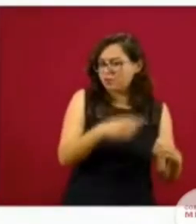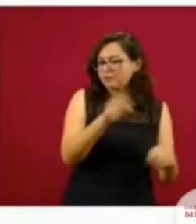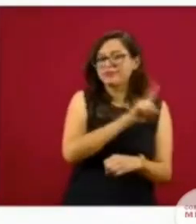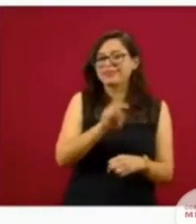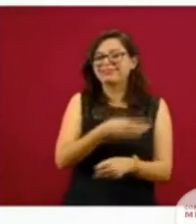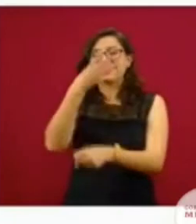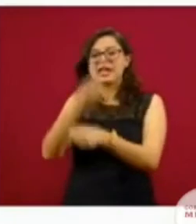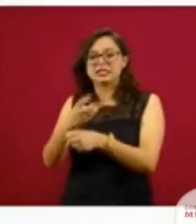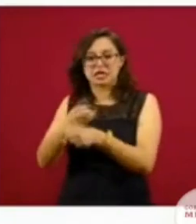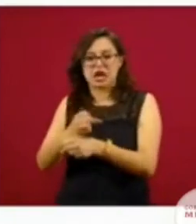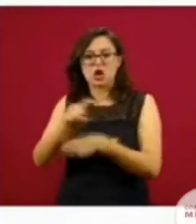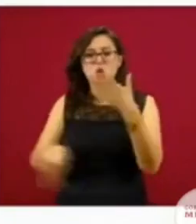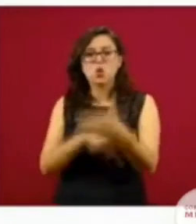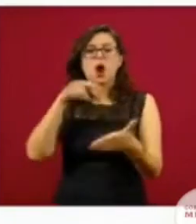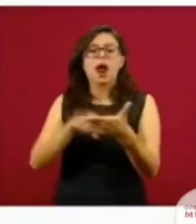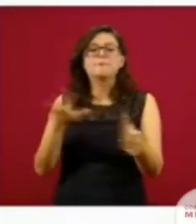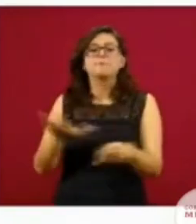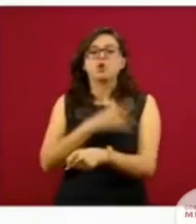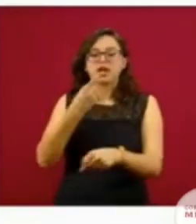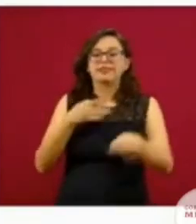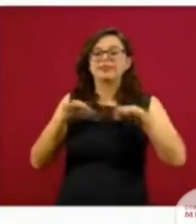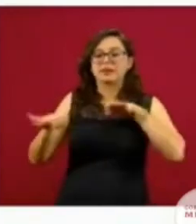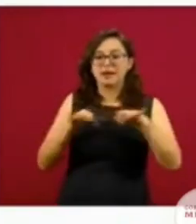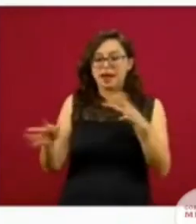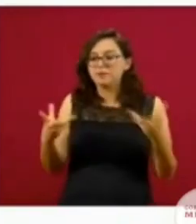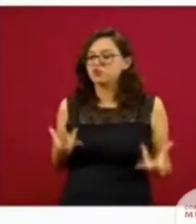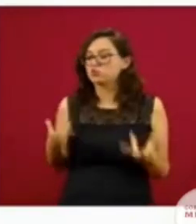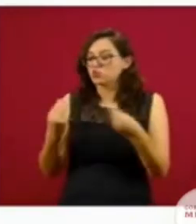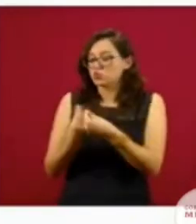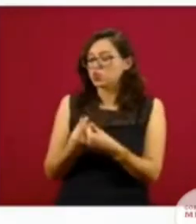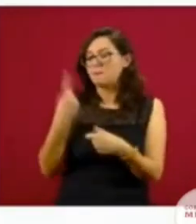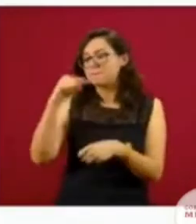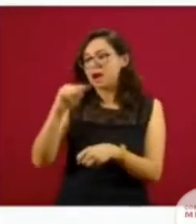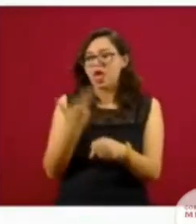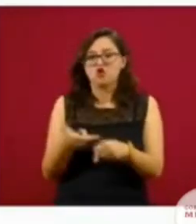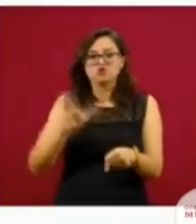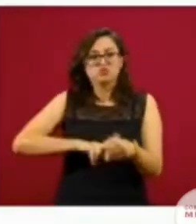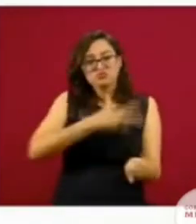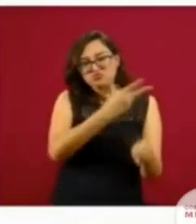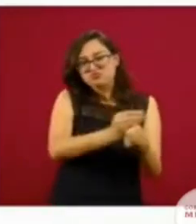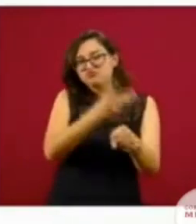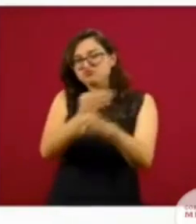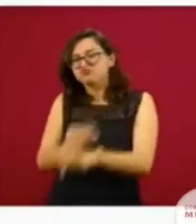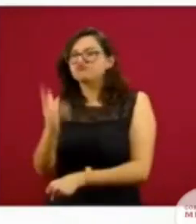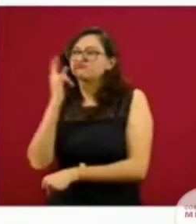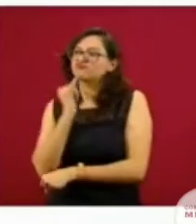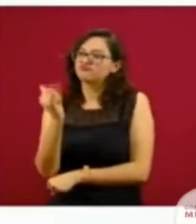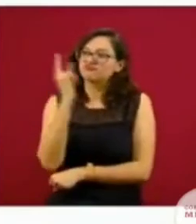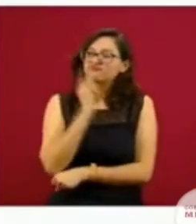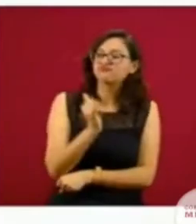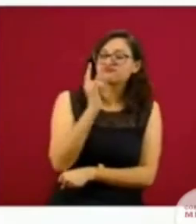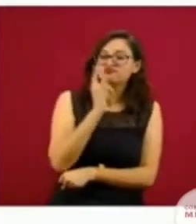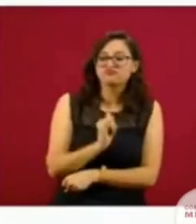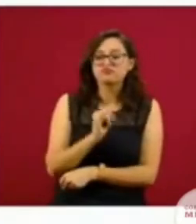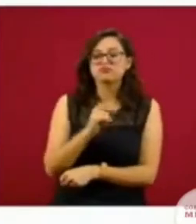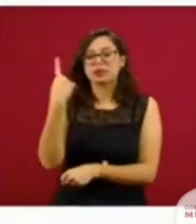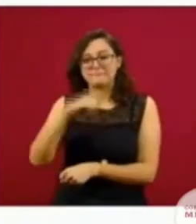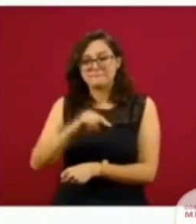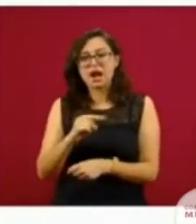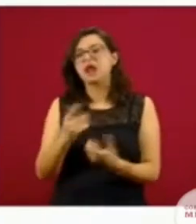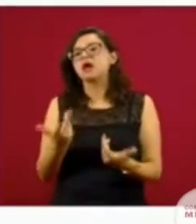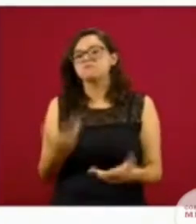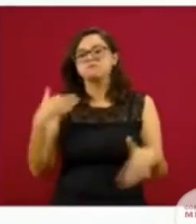primero, sino en el tercer lugar de ocupación, en la medida en que hemos estado trabajando junto con el gobierno de Tabasco, acompañando sus esfuerzos